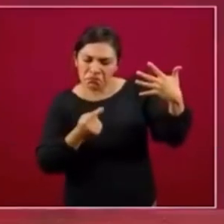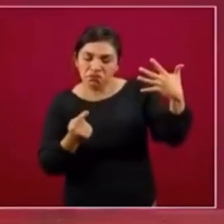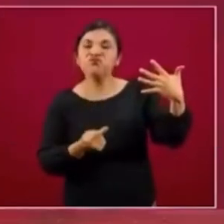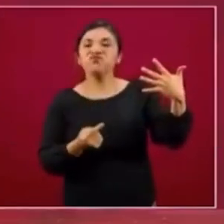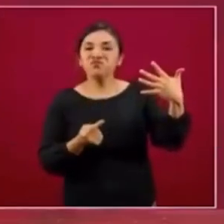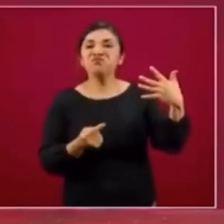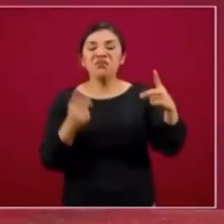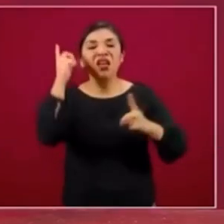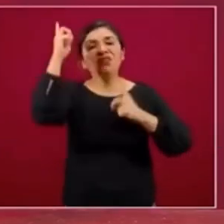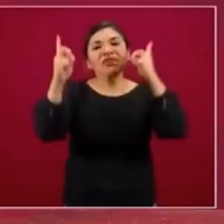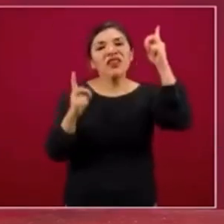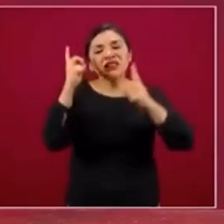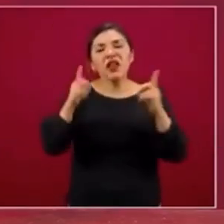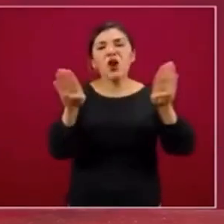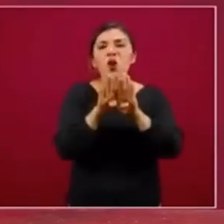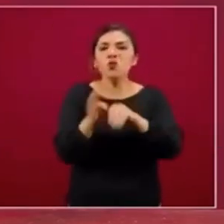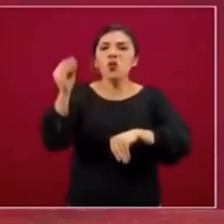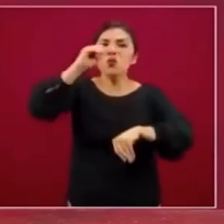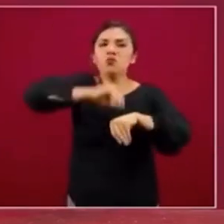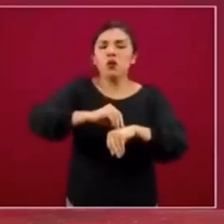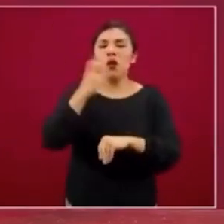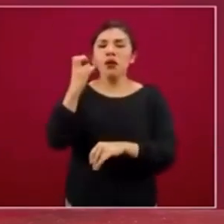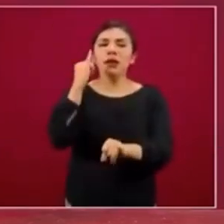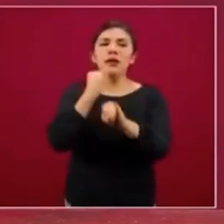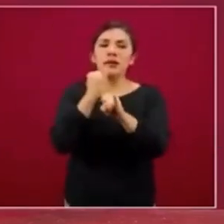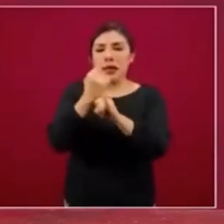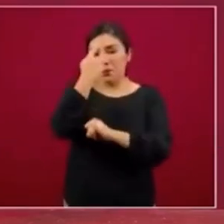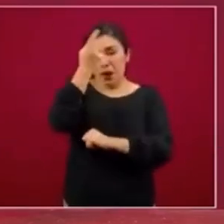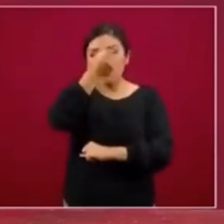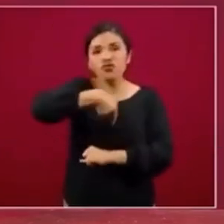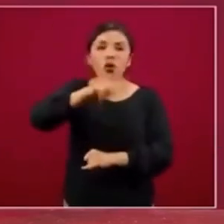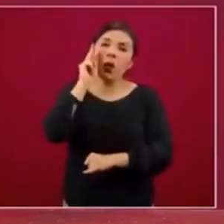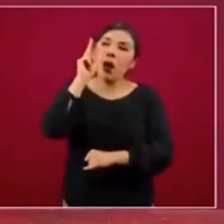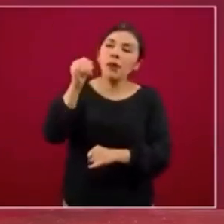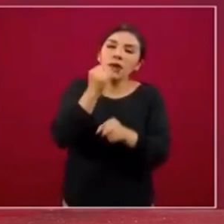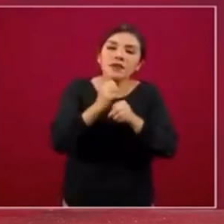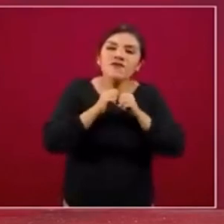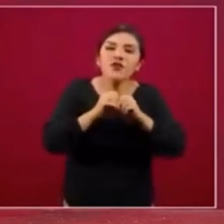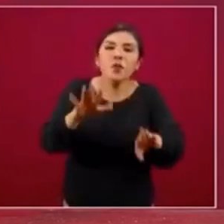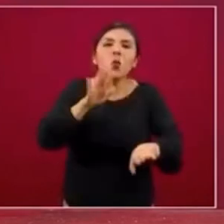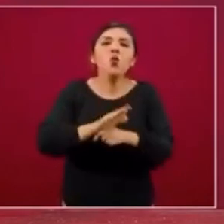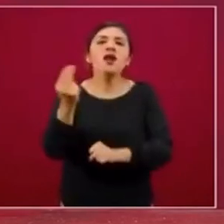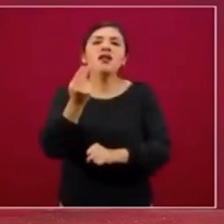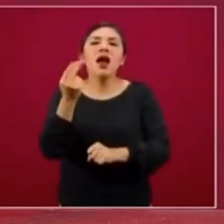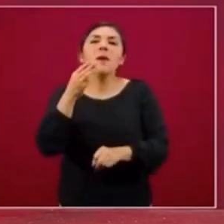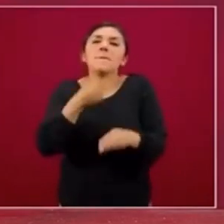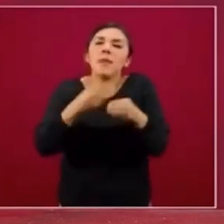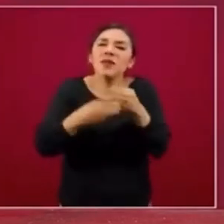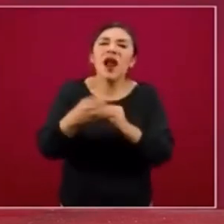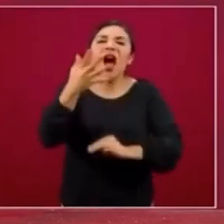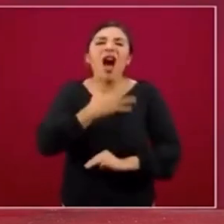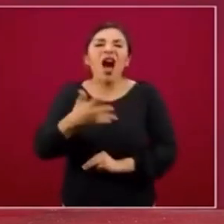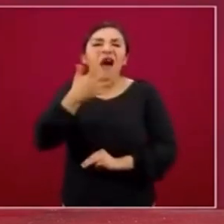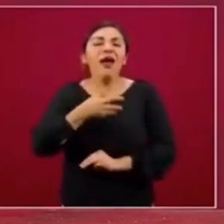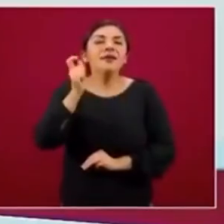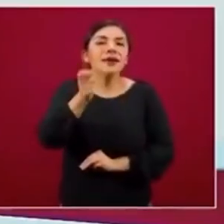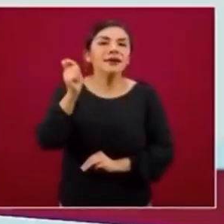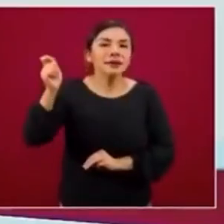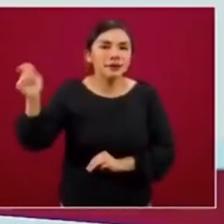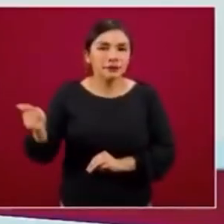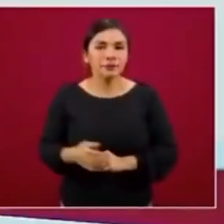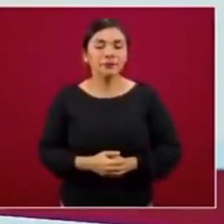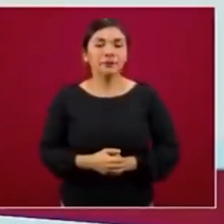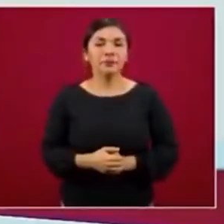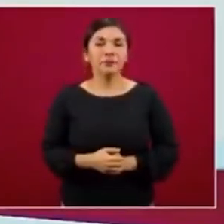empezamos a diseñar y a poner esta plataforma a disposición de todos los usuarios que estén interesados en